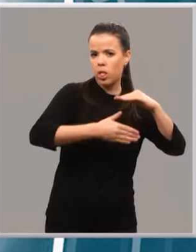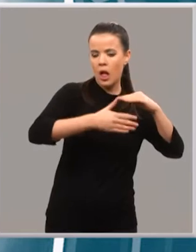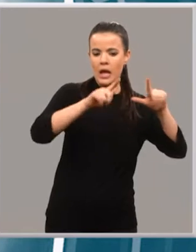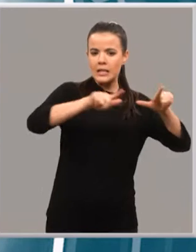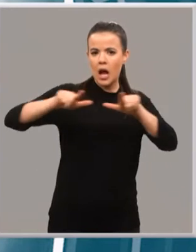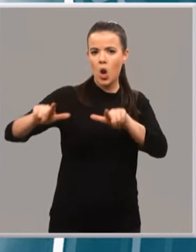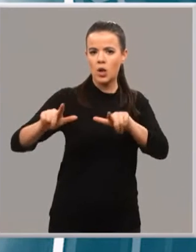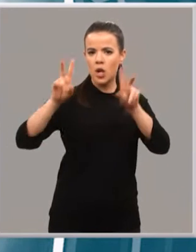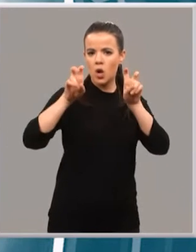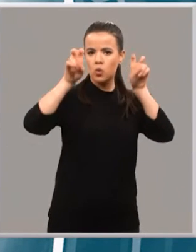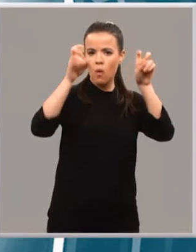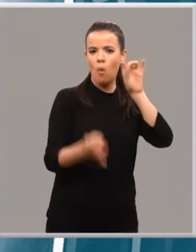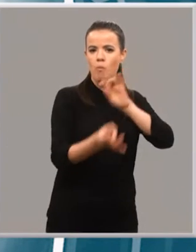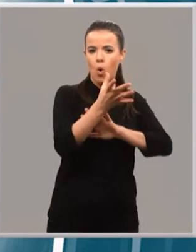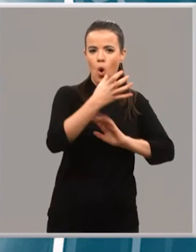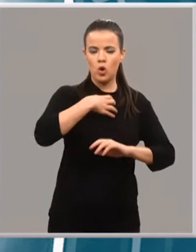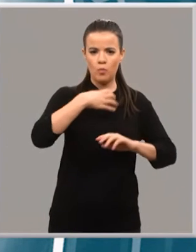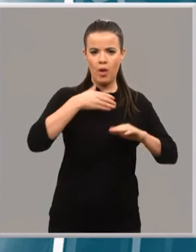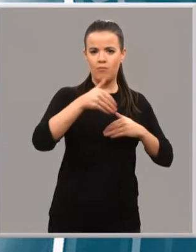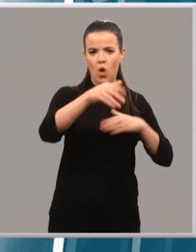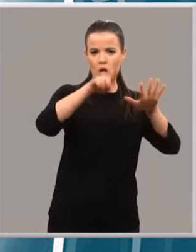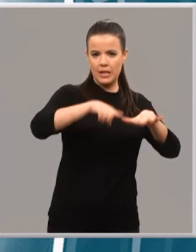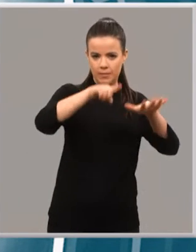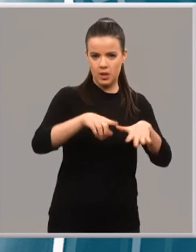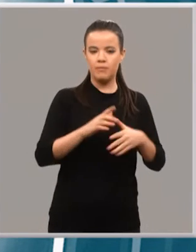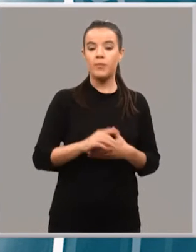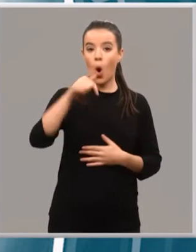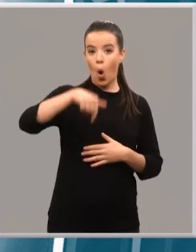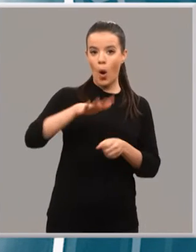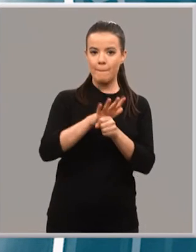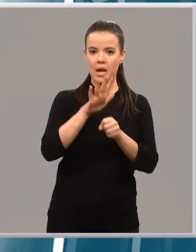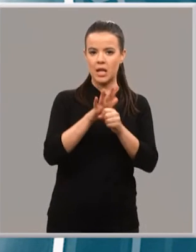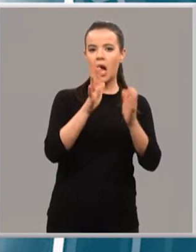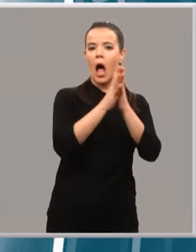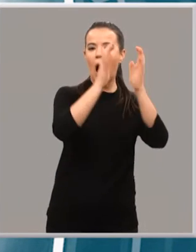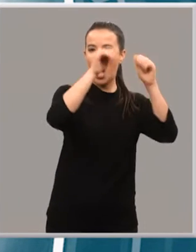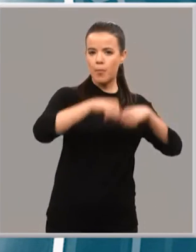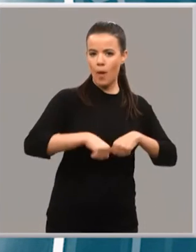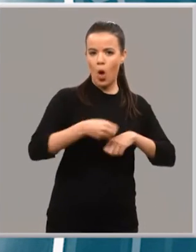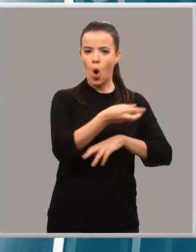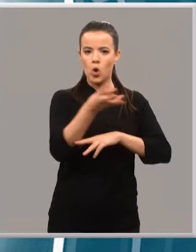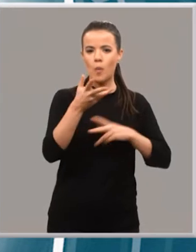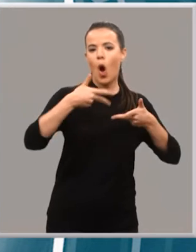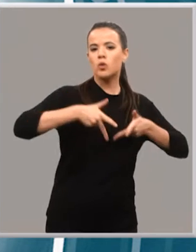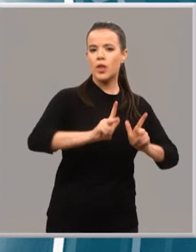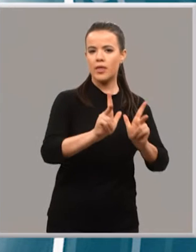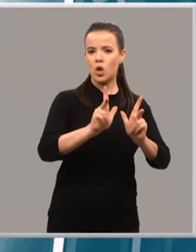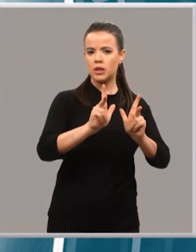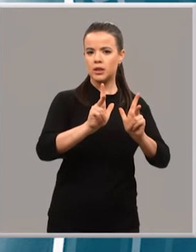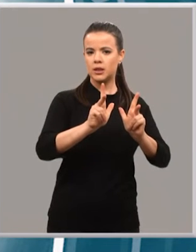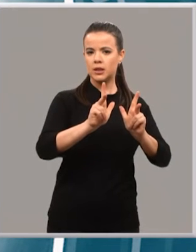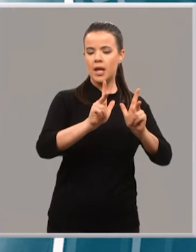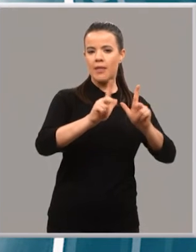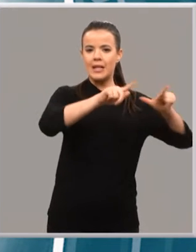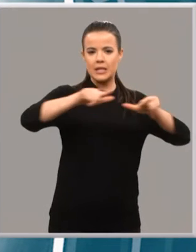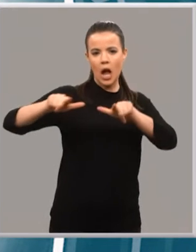plazo de seis meses. Por ello el Consejo de Gobierno ha aprobado hoy martes planificar que el número de autorizaciones de salones de